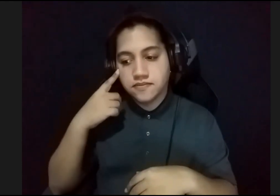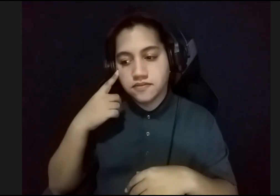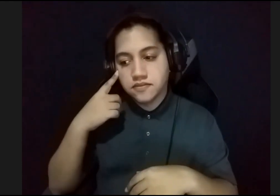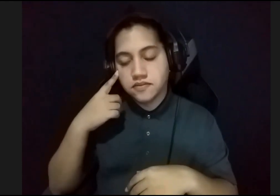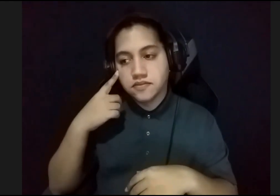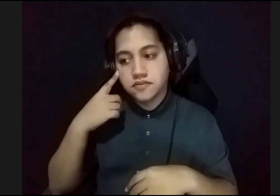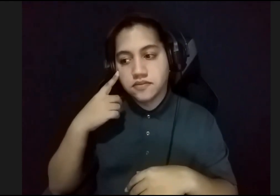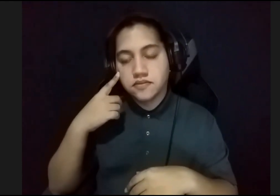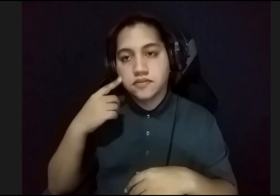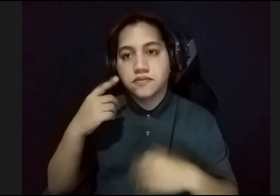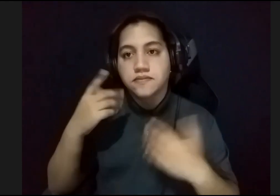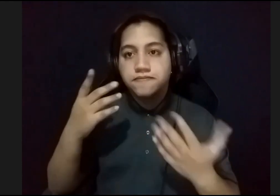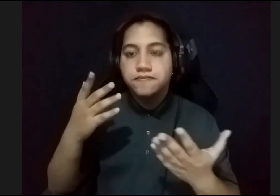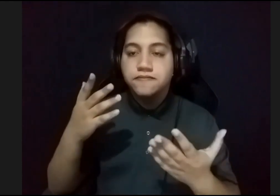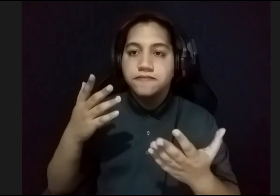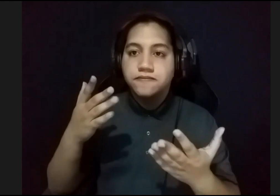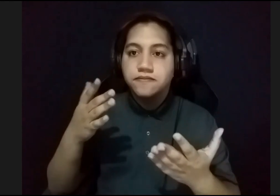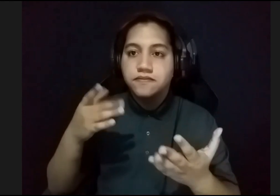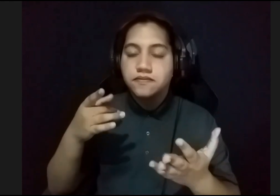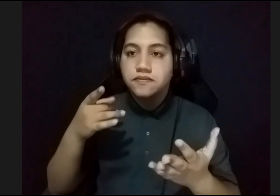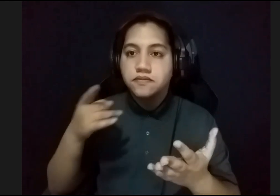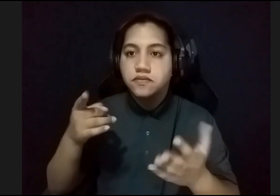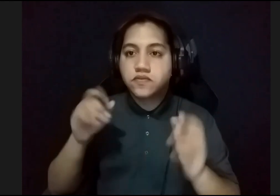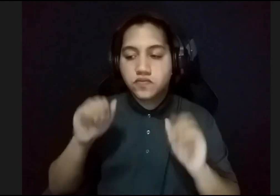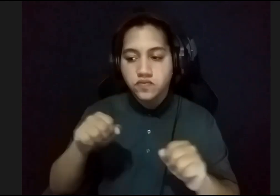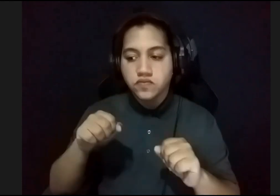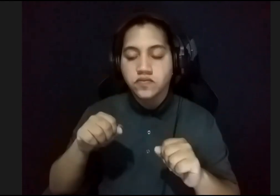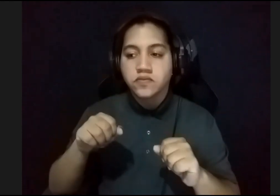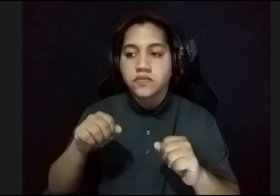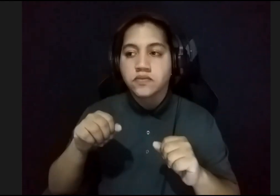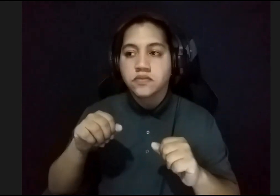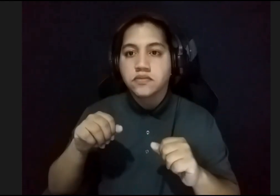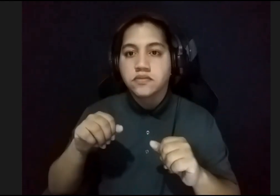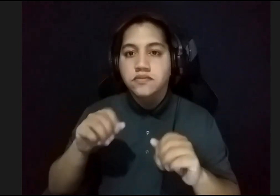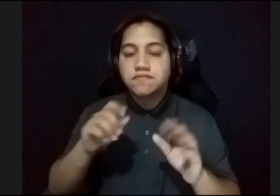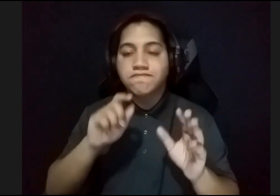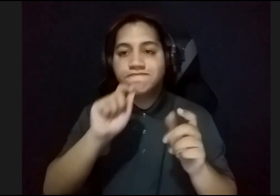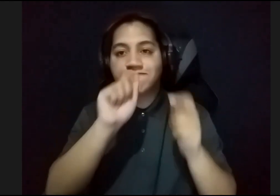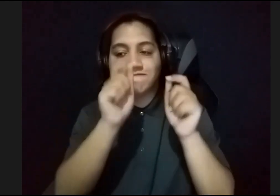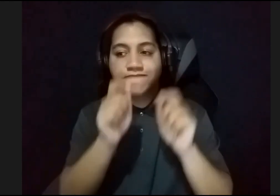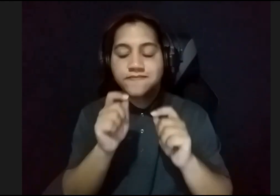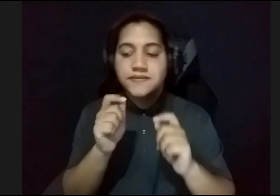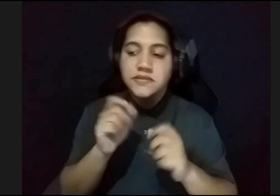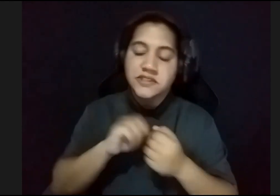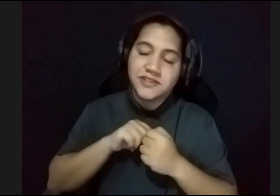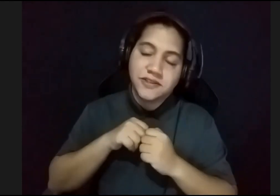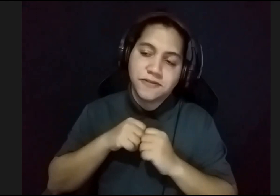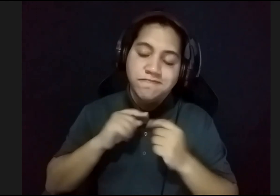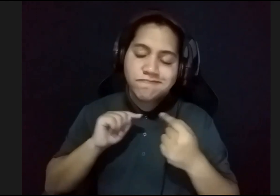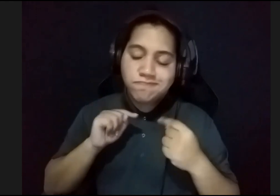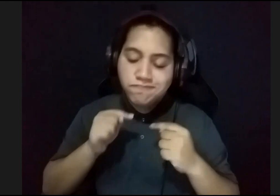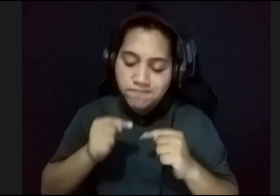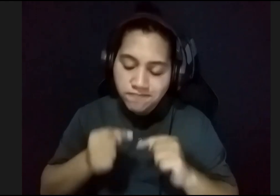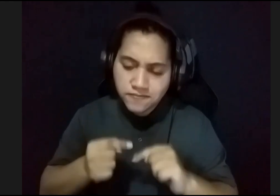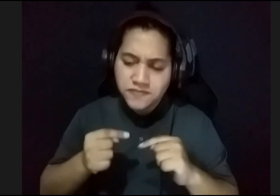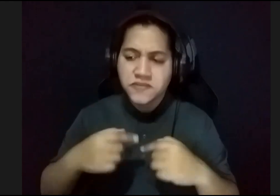o realistamente, él, pudo, recrear, ese dolor, o, esa vivencia,